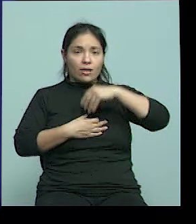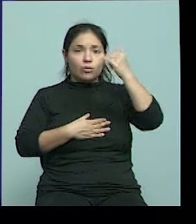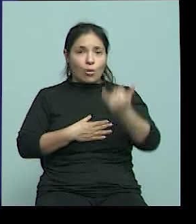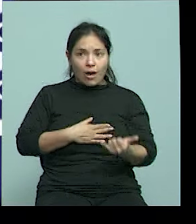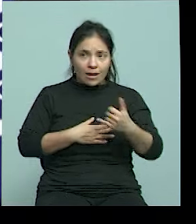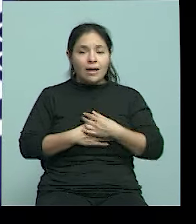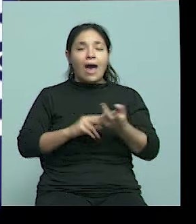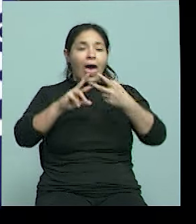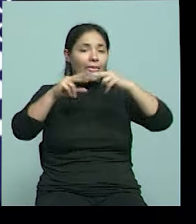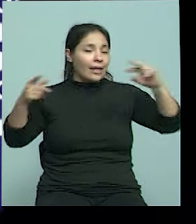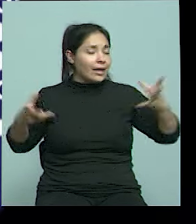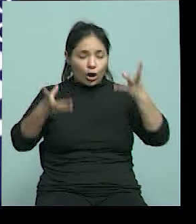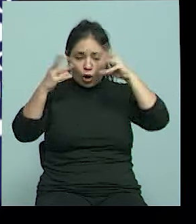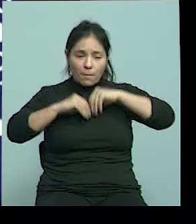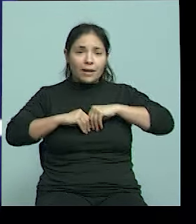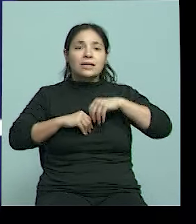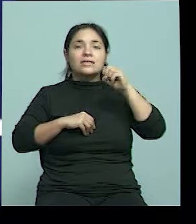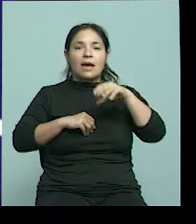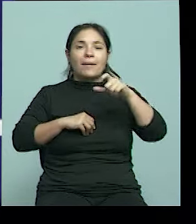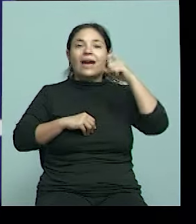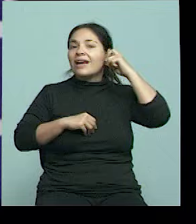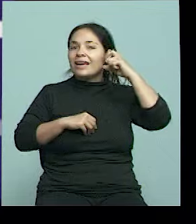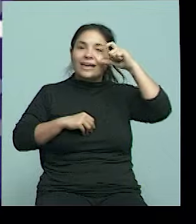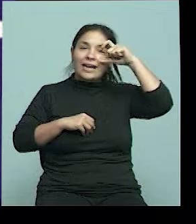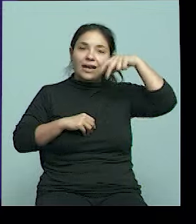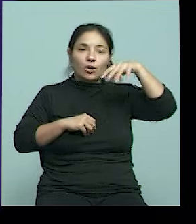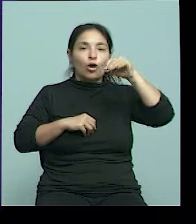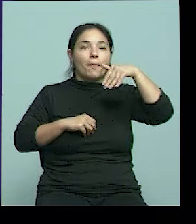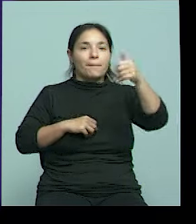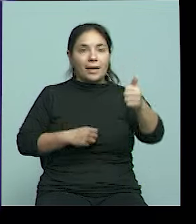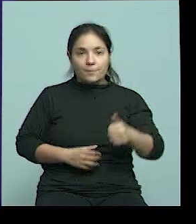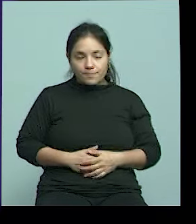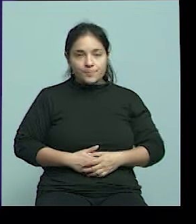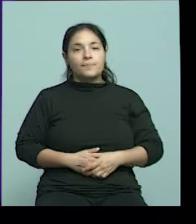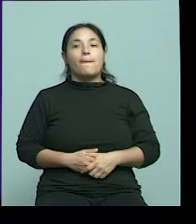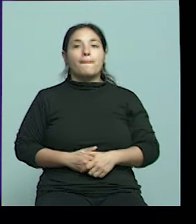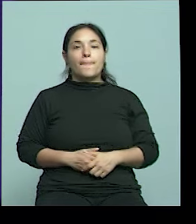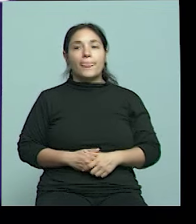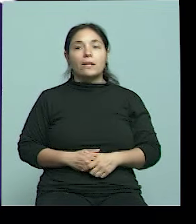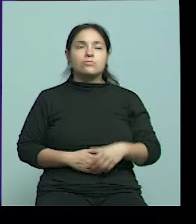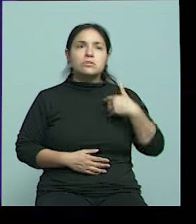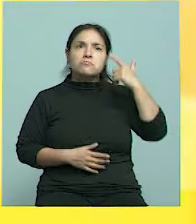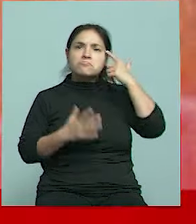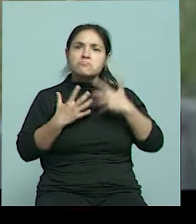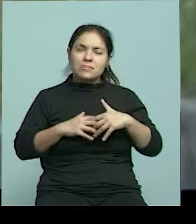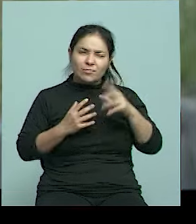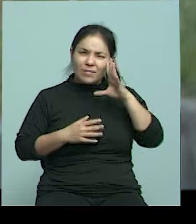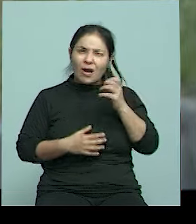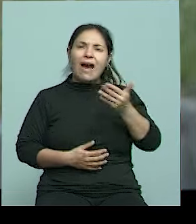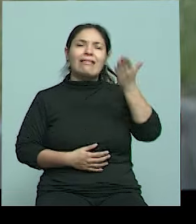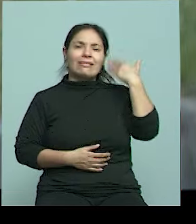Y todo el ADN que tiene una persona se llama genoma. Estaba pensando que, me acuerdo que en la pandemia,